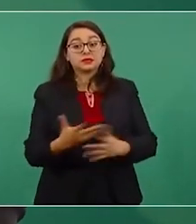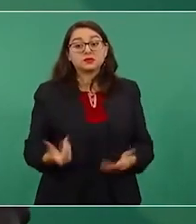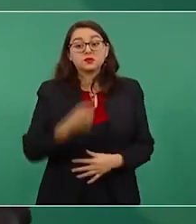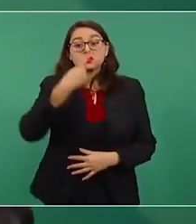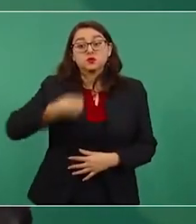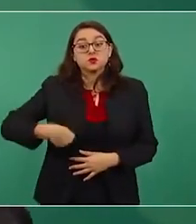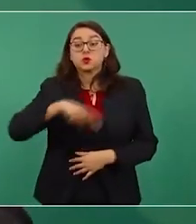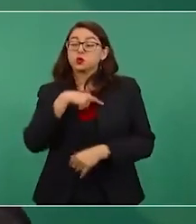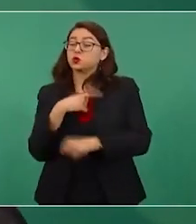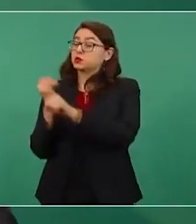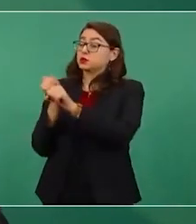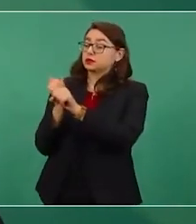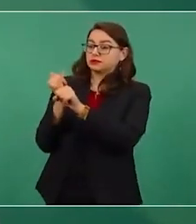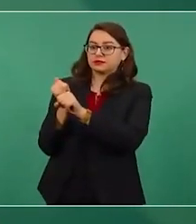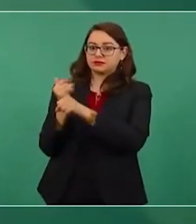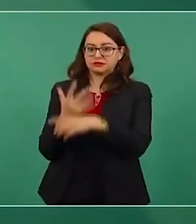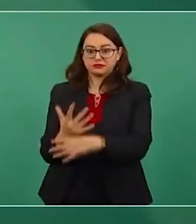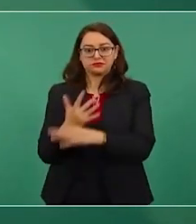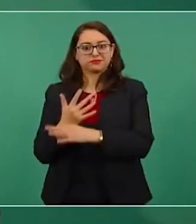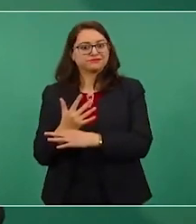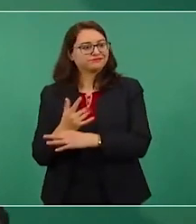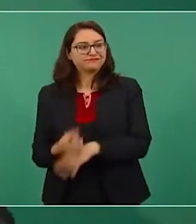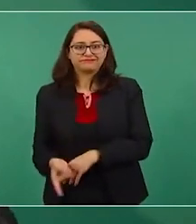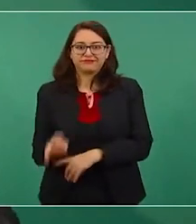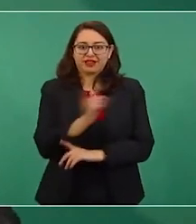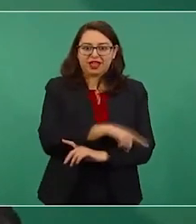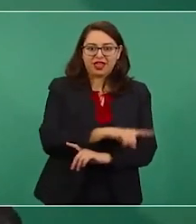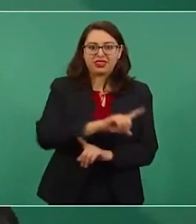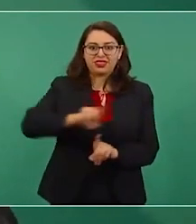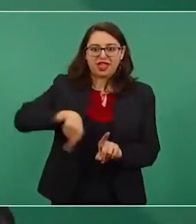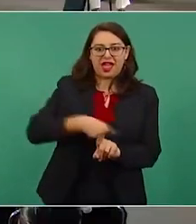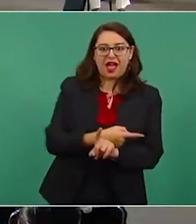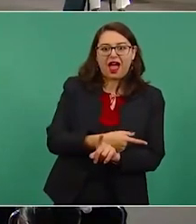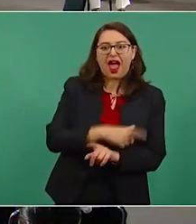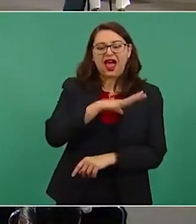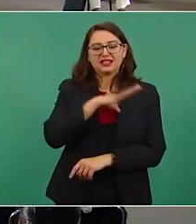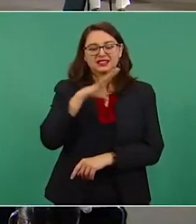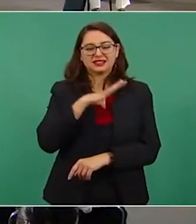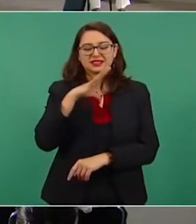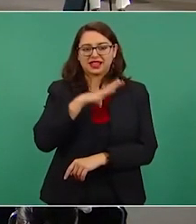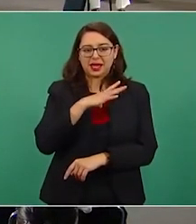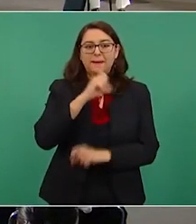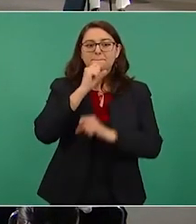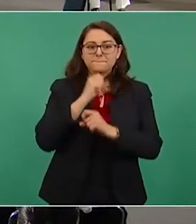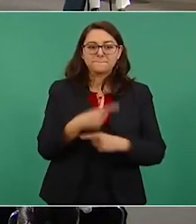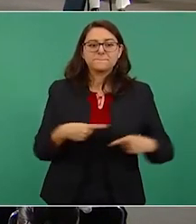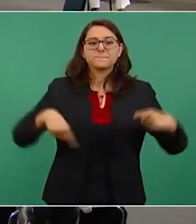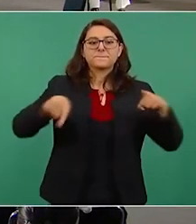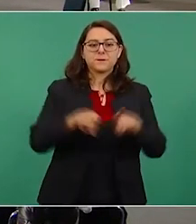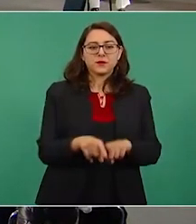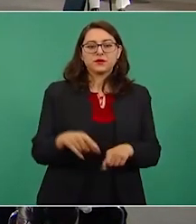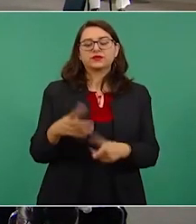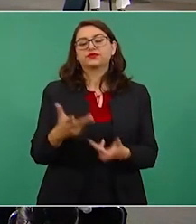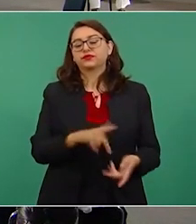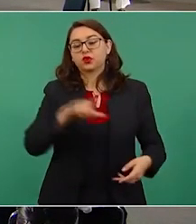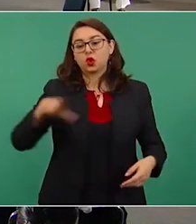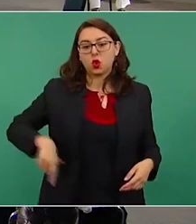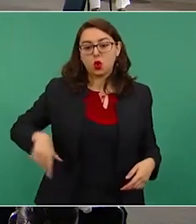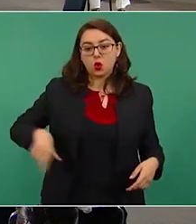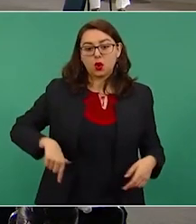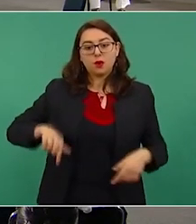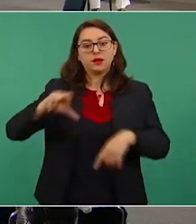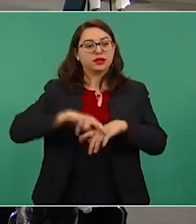El Índice del Estado de Derecho, World Justice Project, también tiene acuerdos con gobernadores